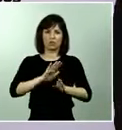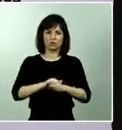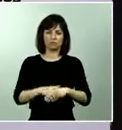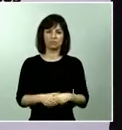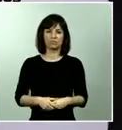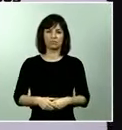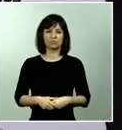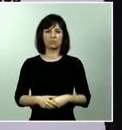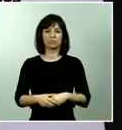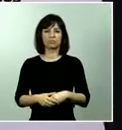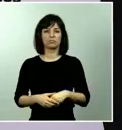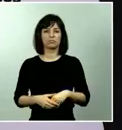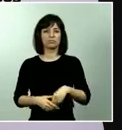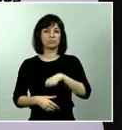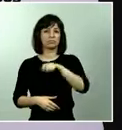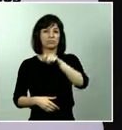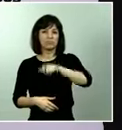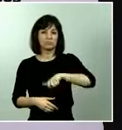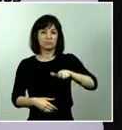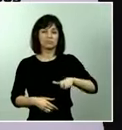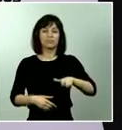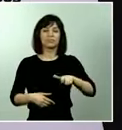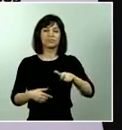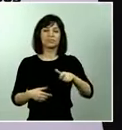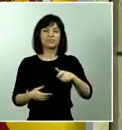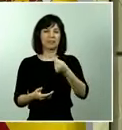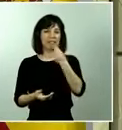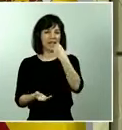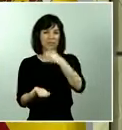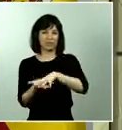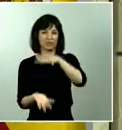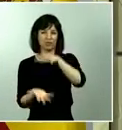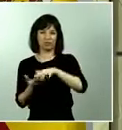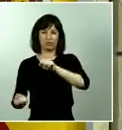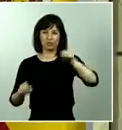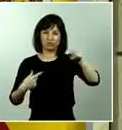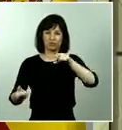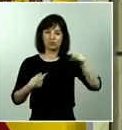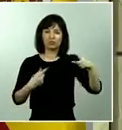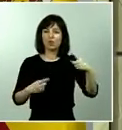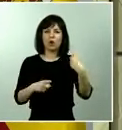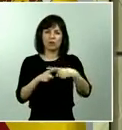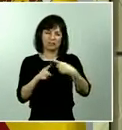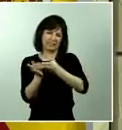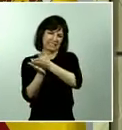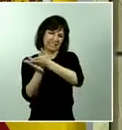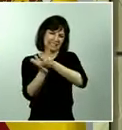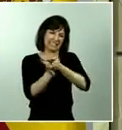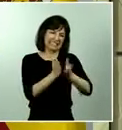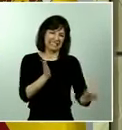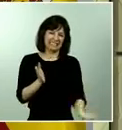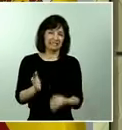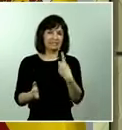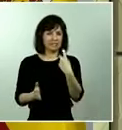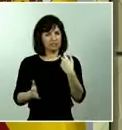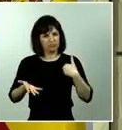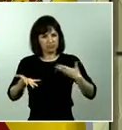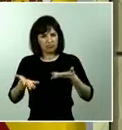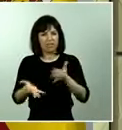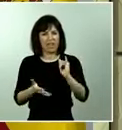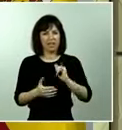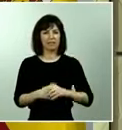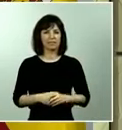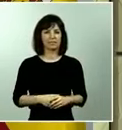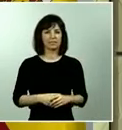para los bancos de alimentos y en cuantísimas actuaciones fueran imprescindibles. Hoy mismo, lo decía el